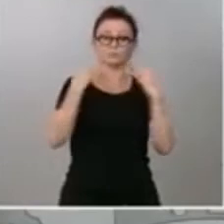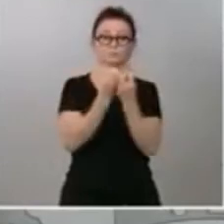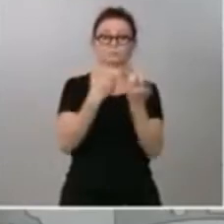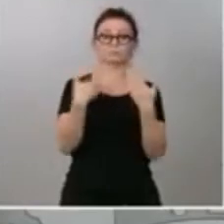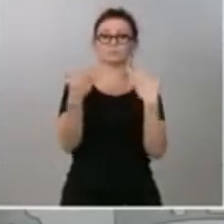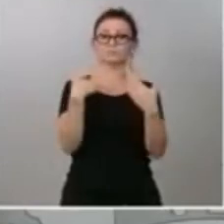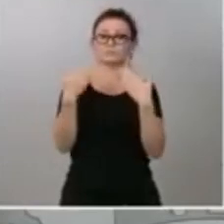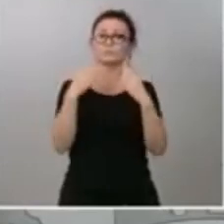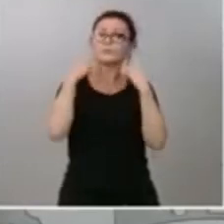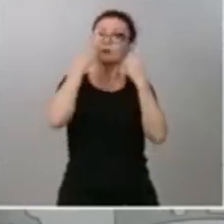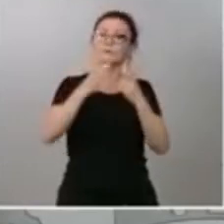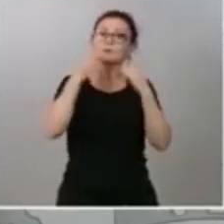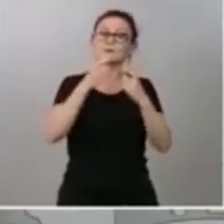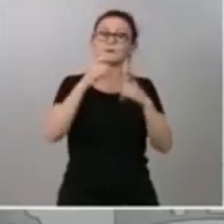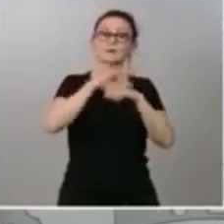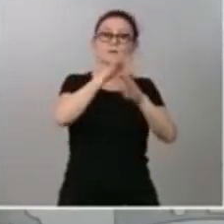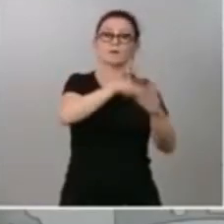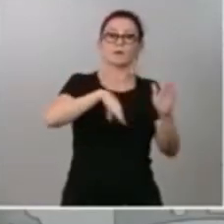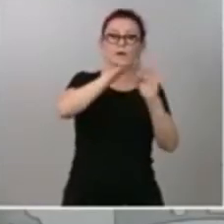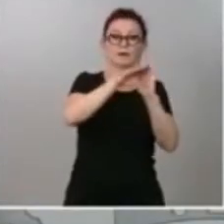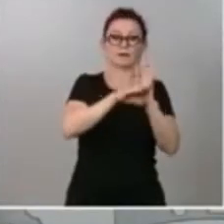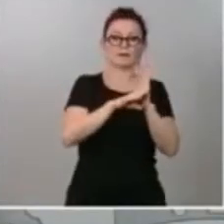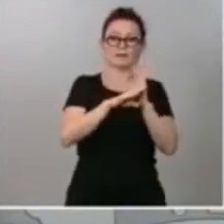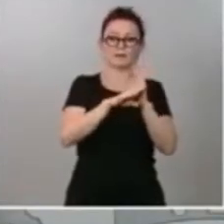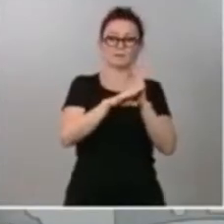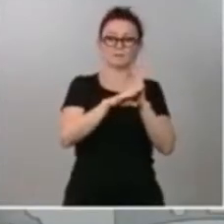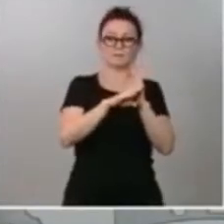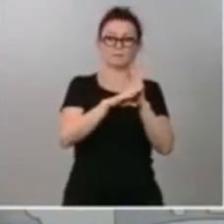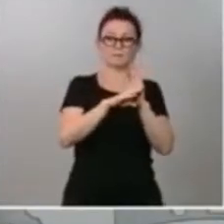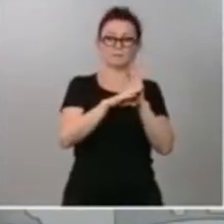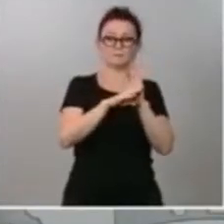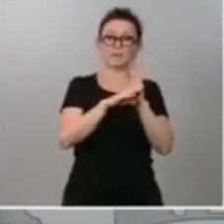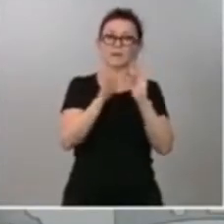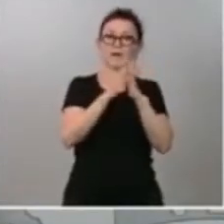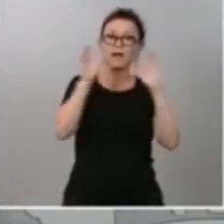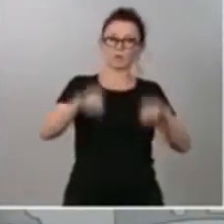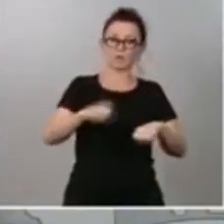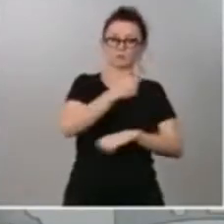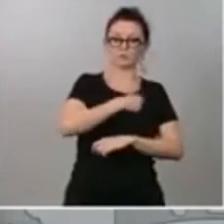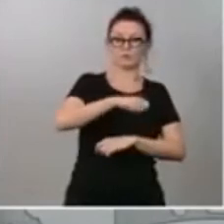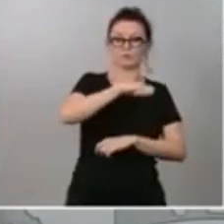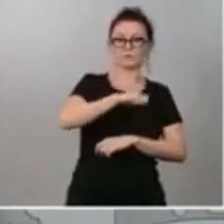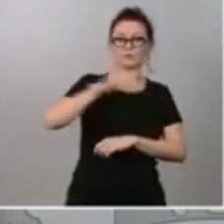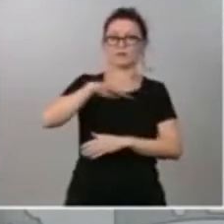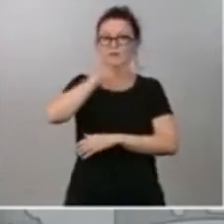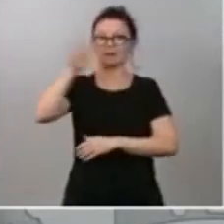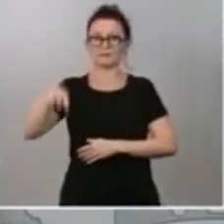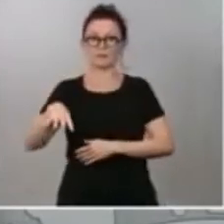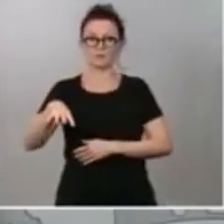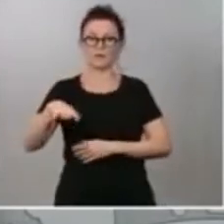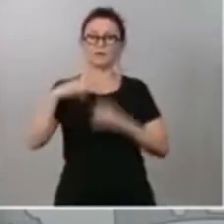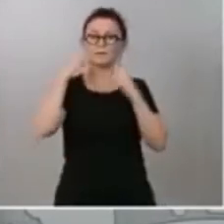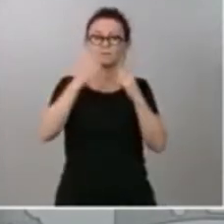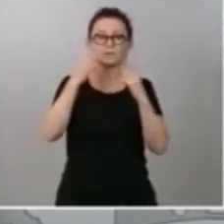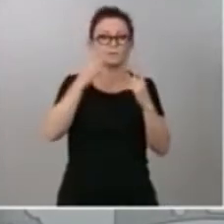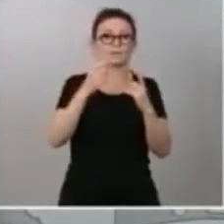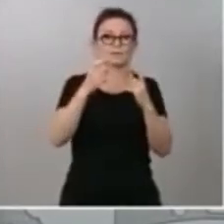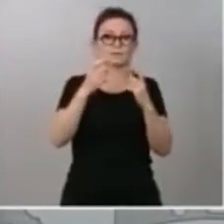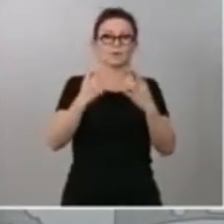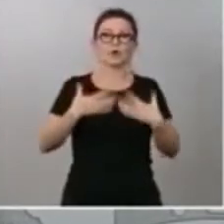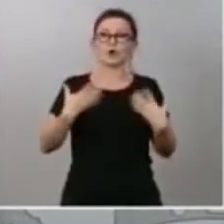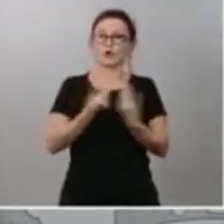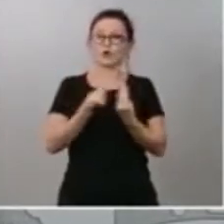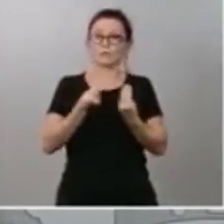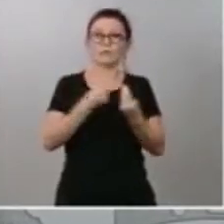reencuentro entre Cataluña y el conjunto de España, en una apuesta decidida por la convivencia, por la fraternidad, por la concordia